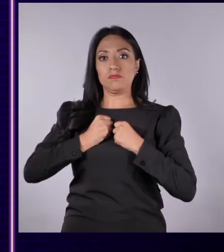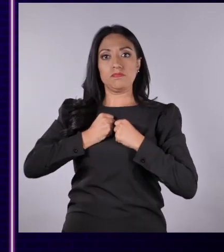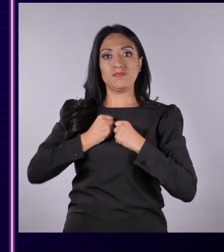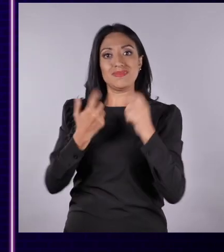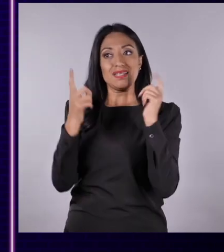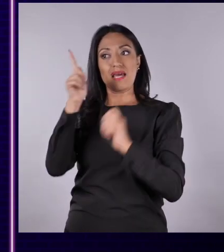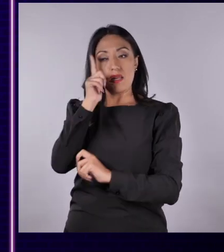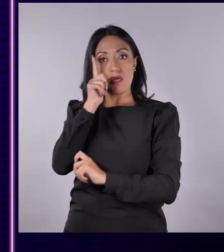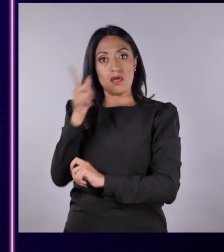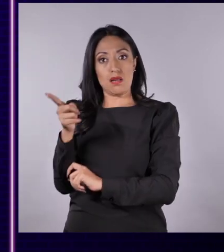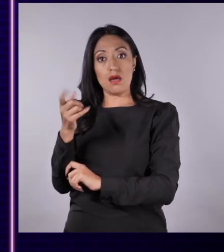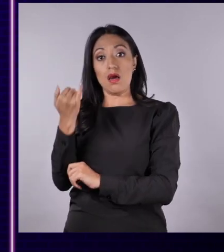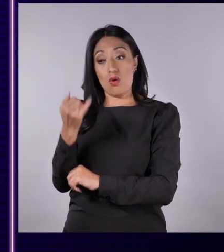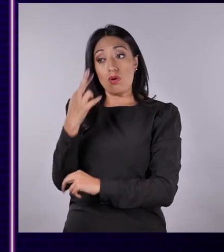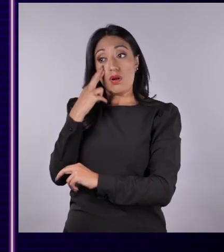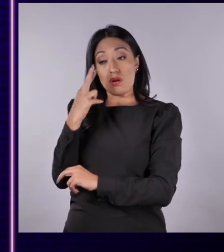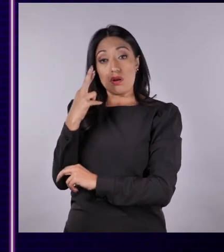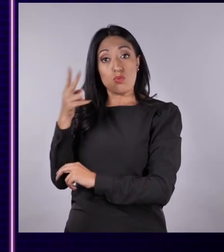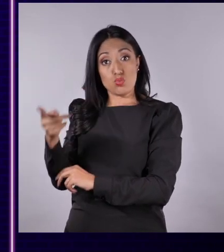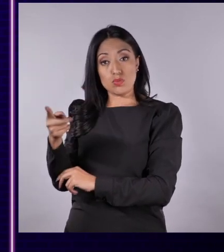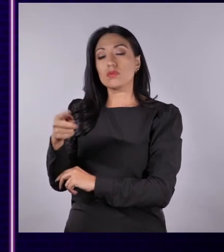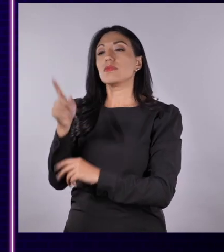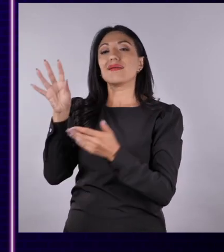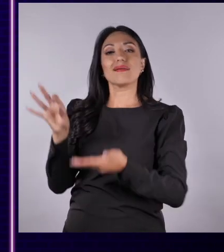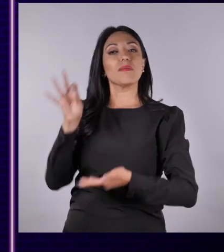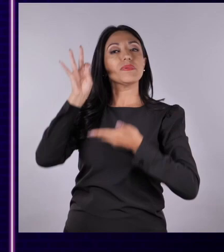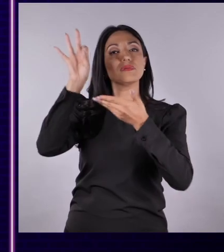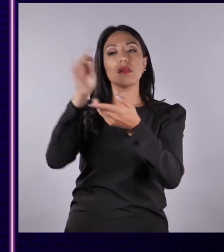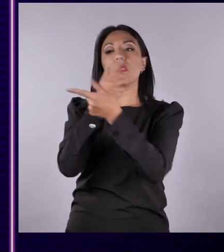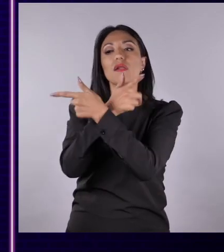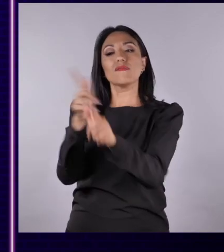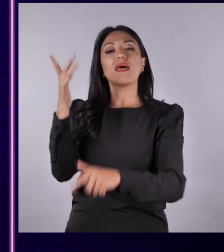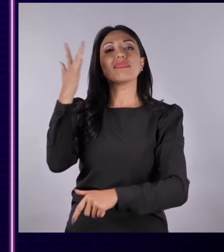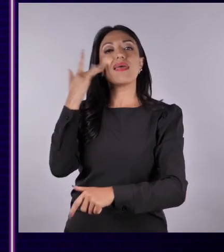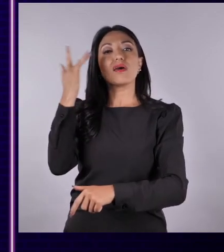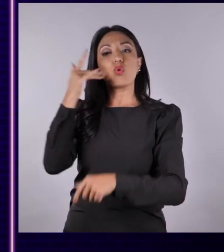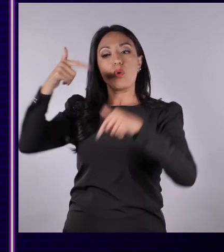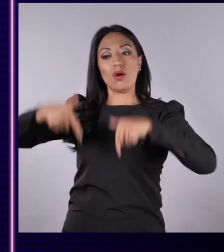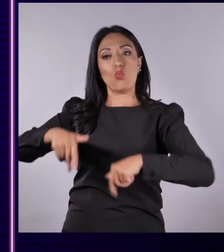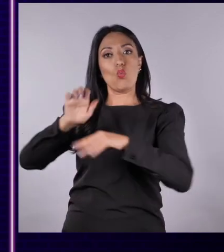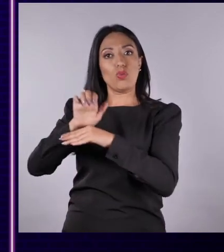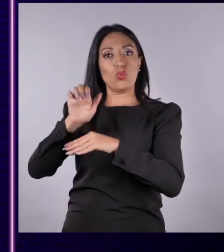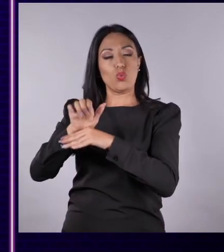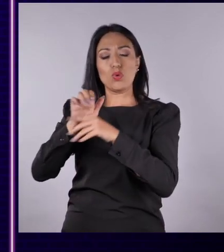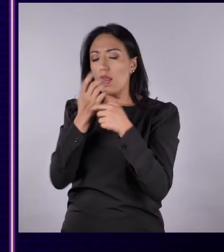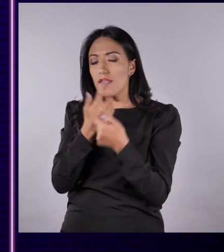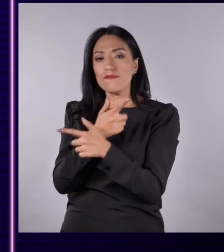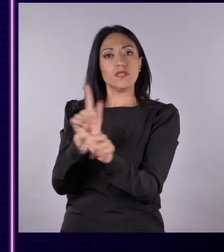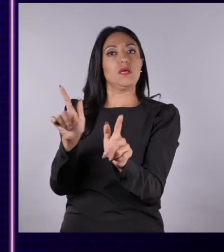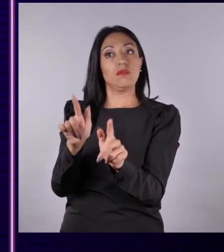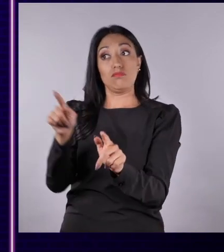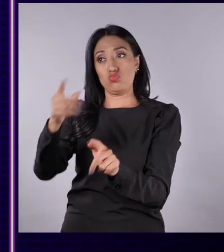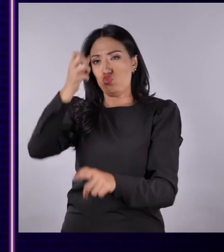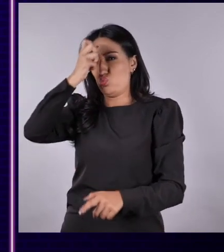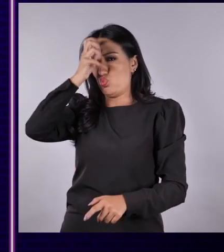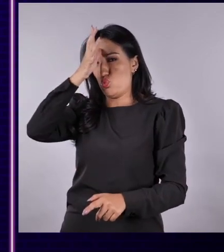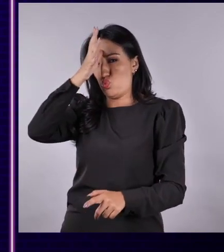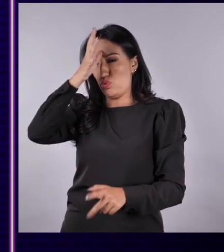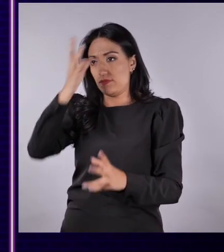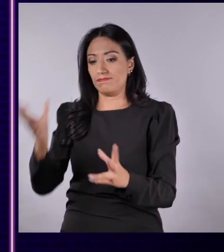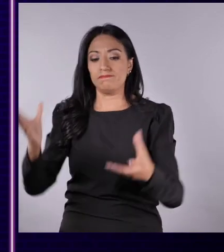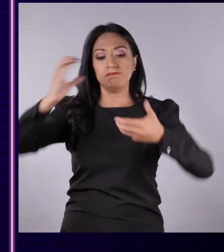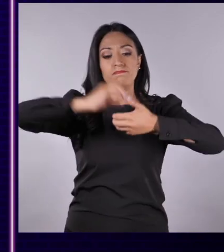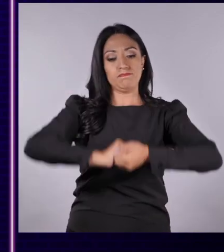retoma ese liderazgo. Ahora es reconocido como el máximo representante de la libertad afroecuatoriana. Un hombre muy